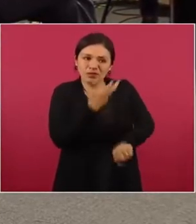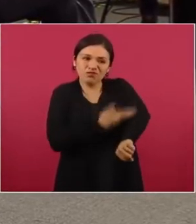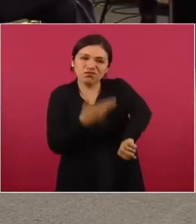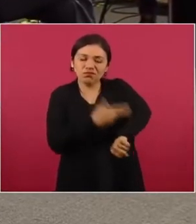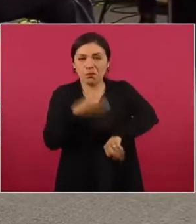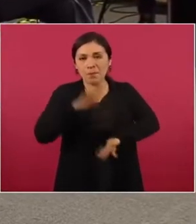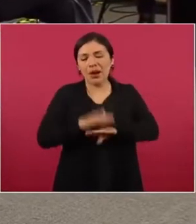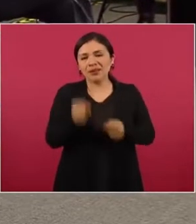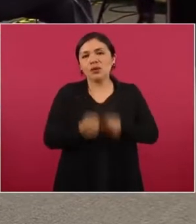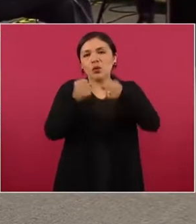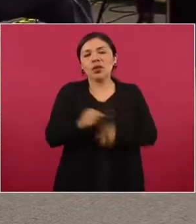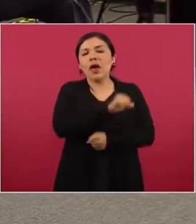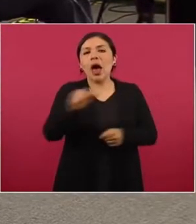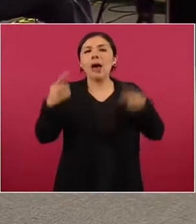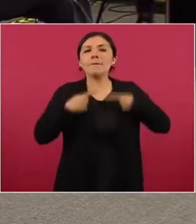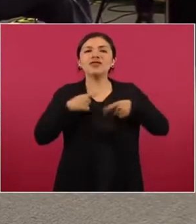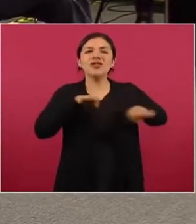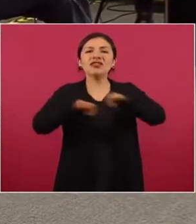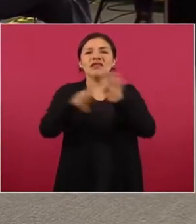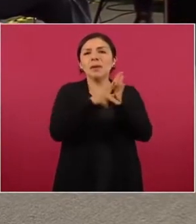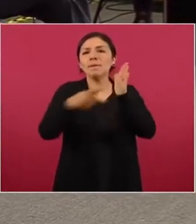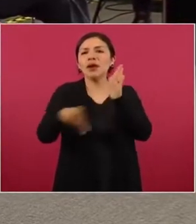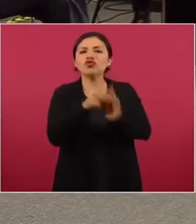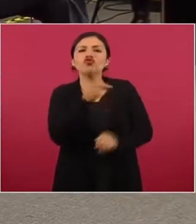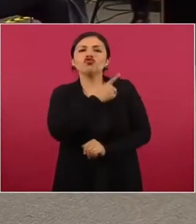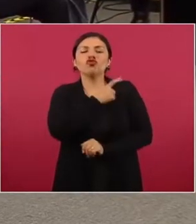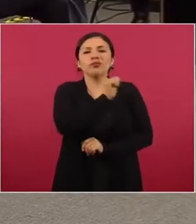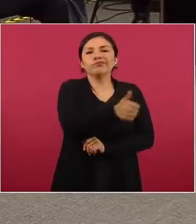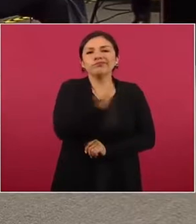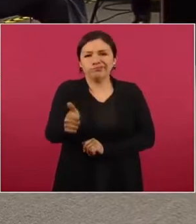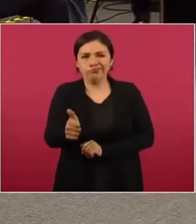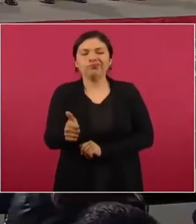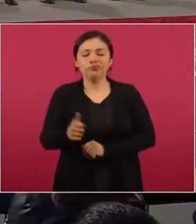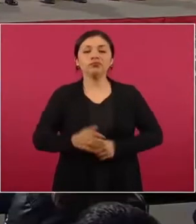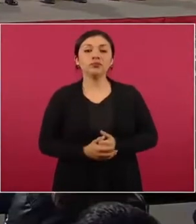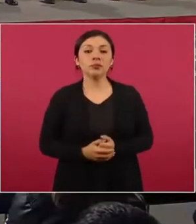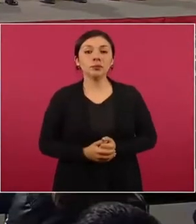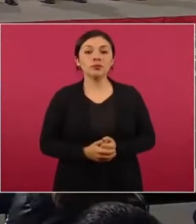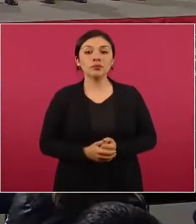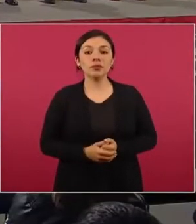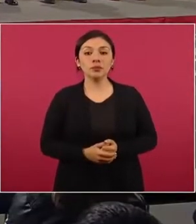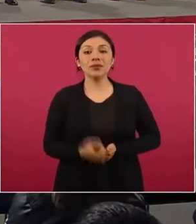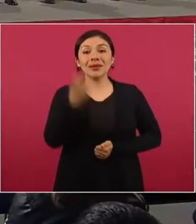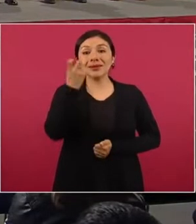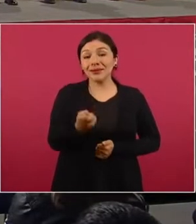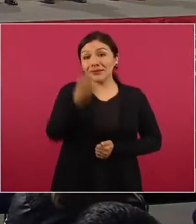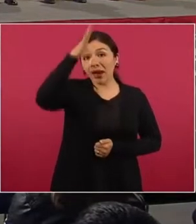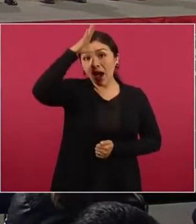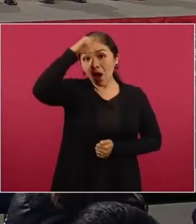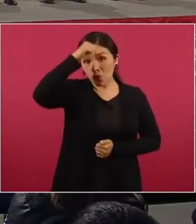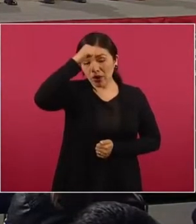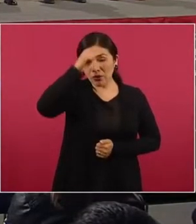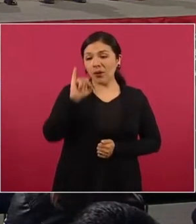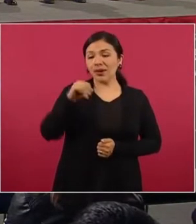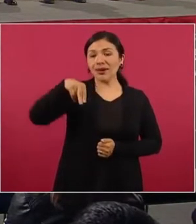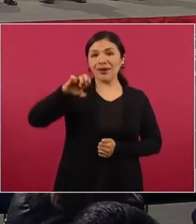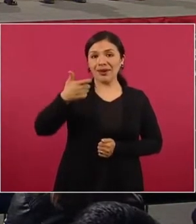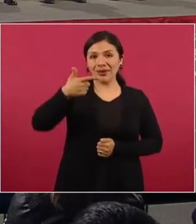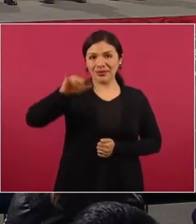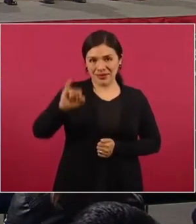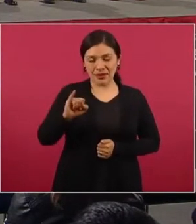de seguridad social para periodistas independientes o por cuenta propia. De acuerdo al INEGI,